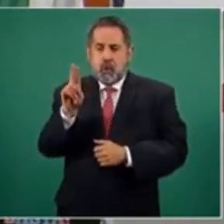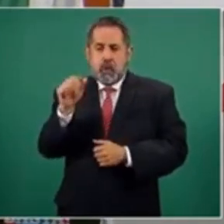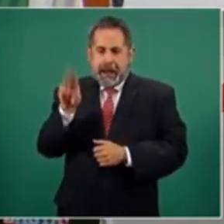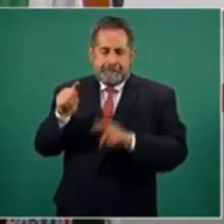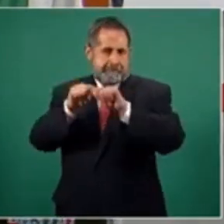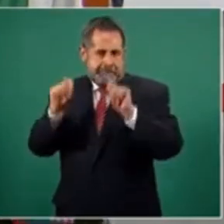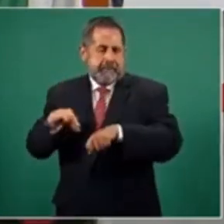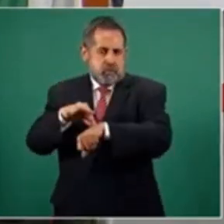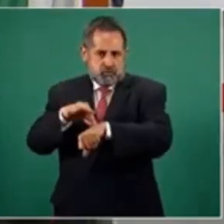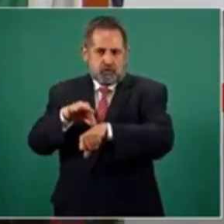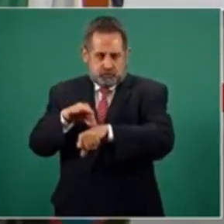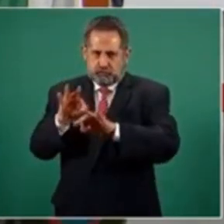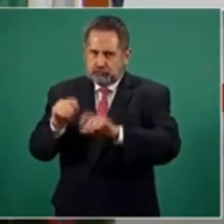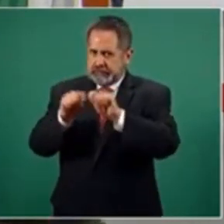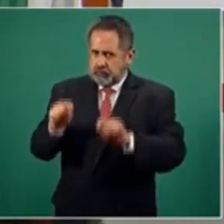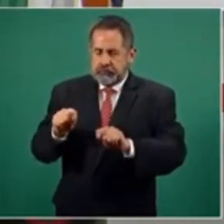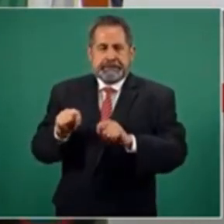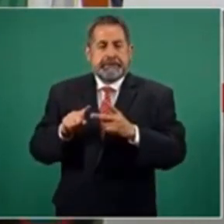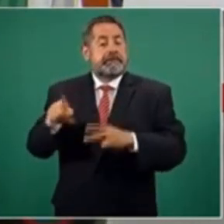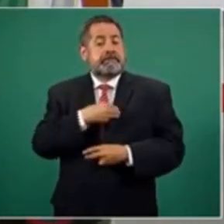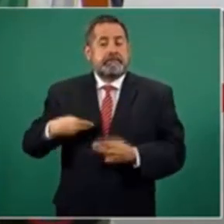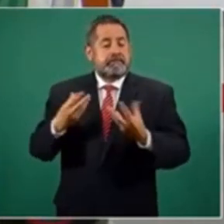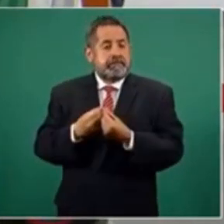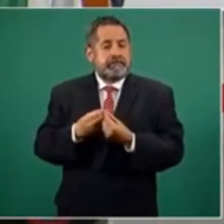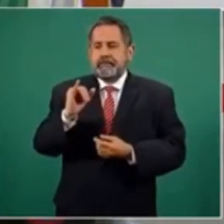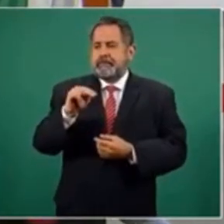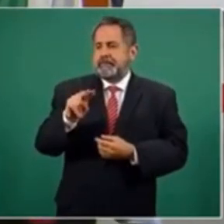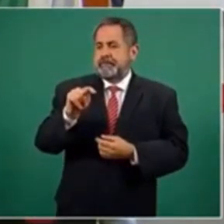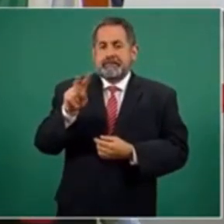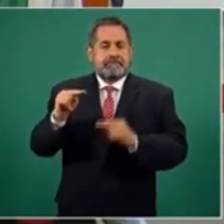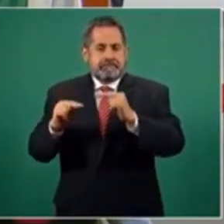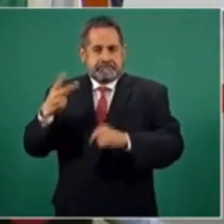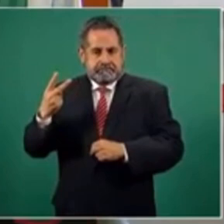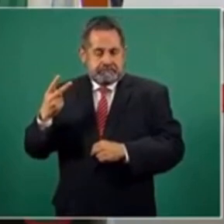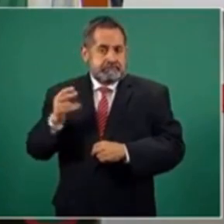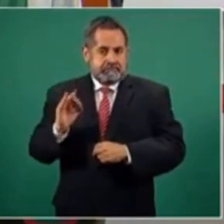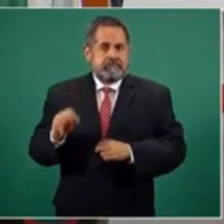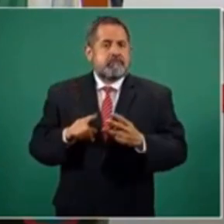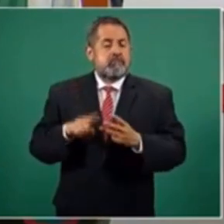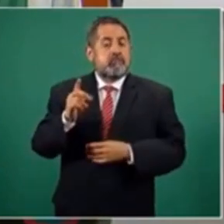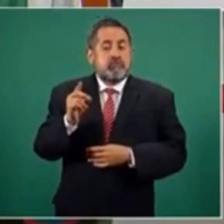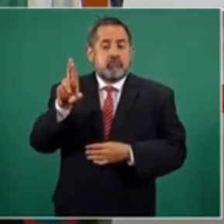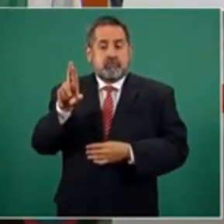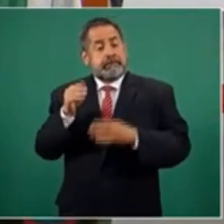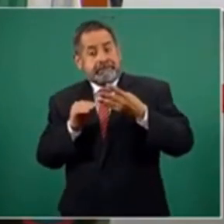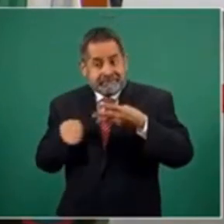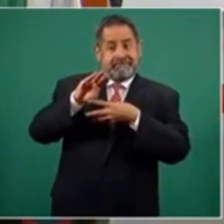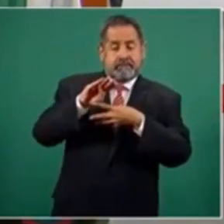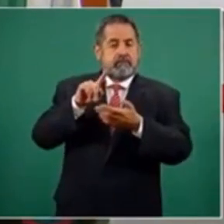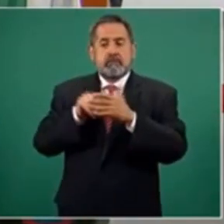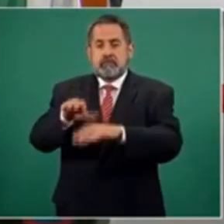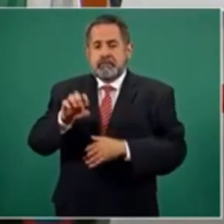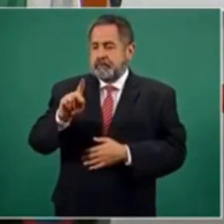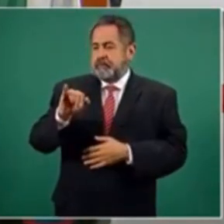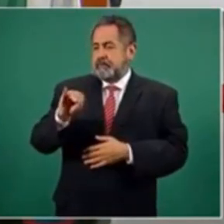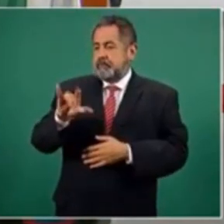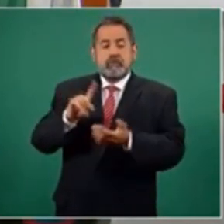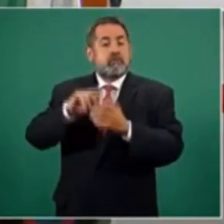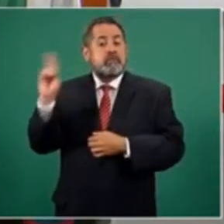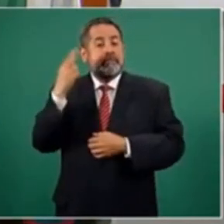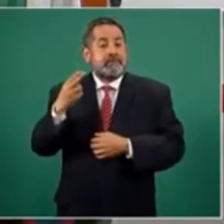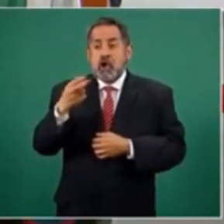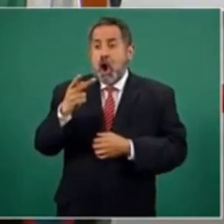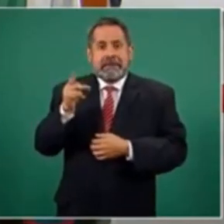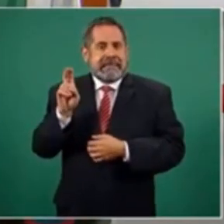Nacional Autónoma de México, como médico, y ha sido miembro del Sistema Nacional de Investigadores en el nivel BOS. Tiene un doctorado y un postdoctorado en epidemiología en la Universidad John